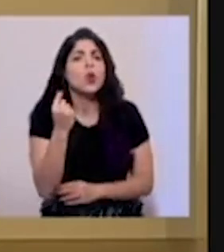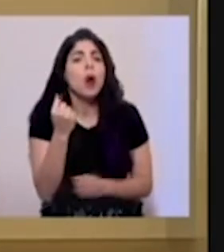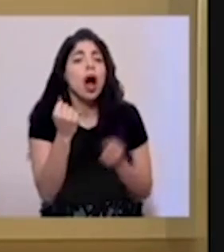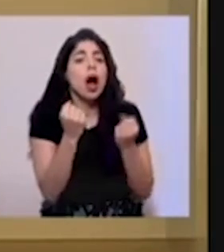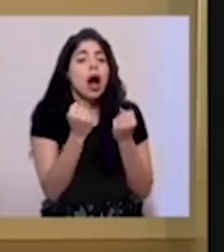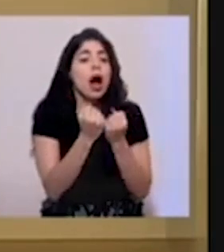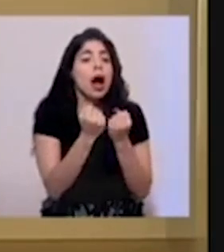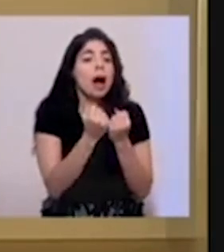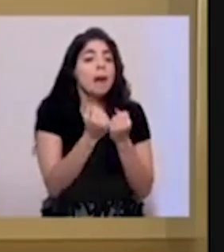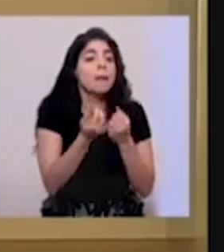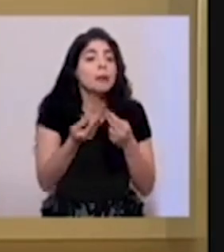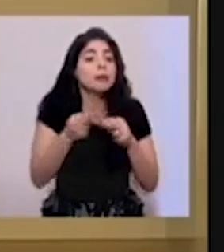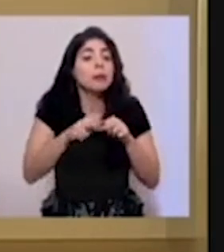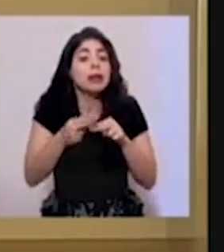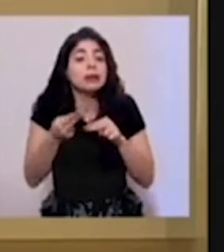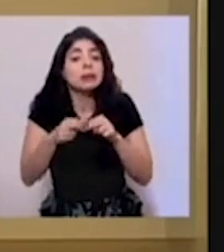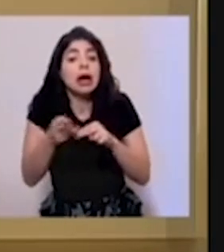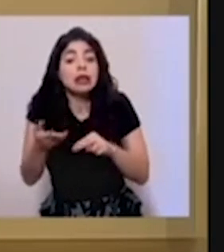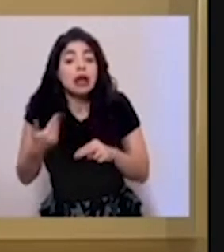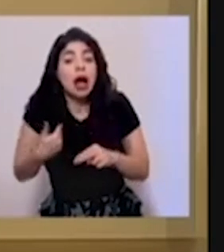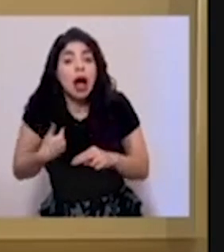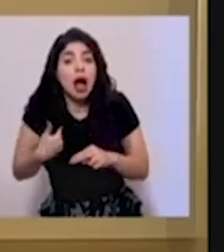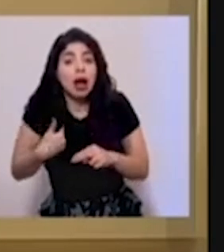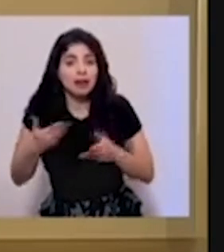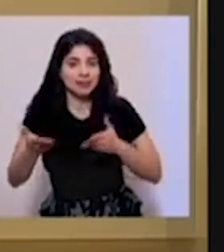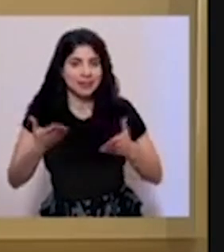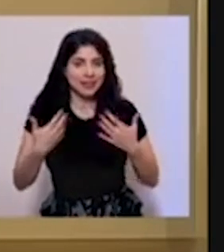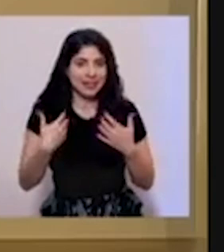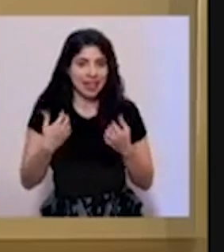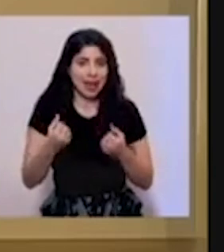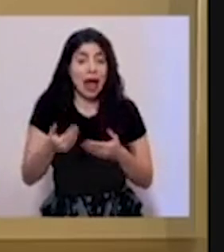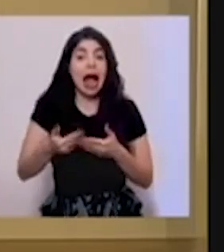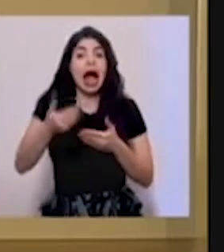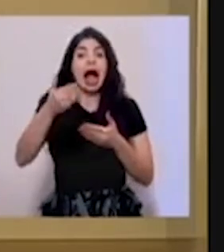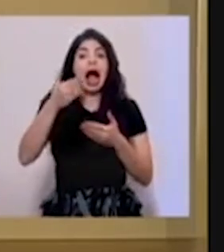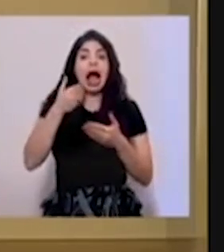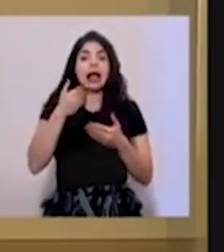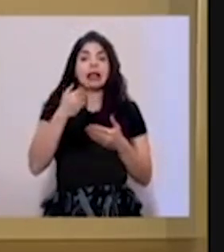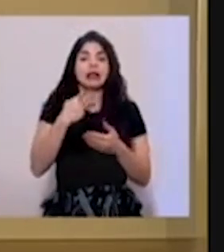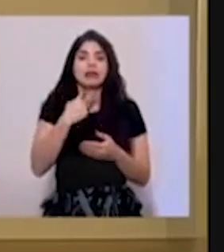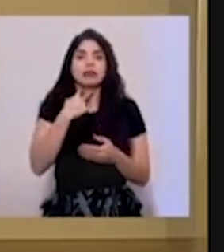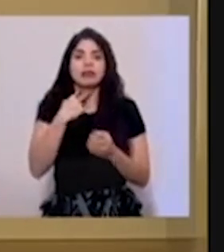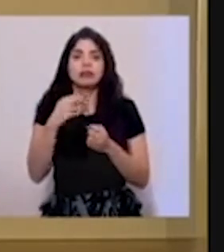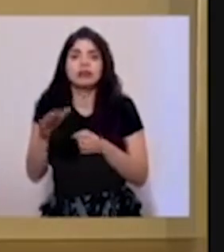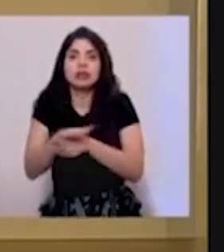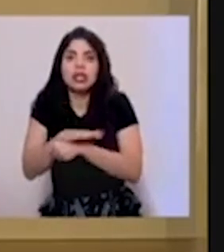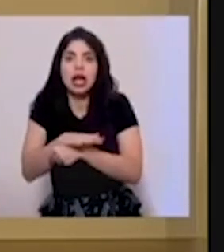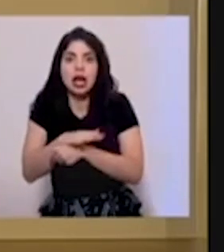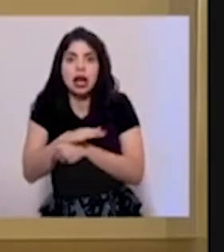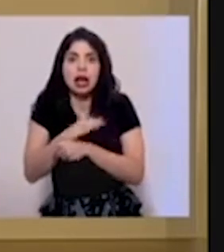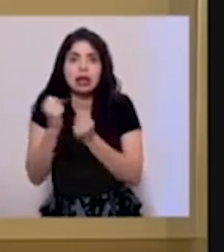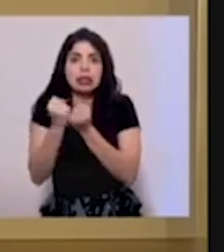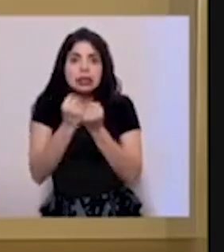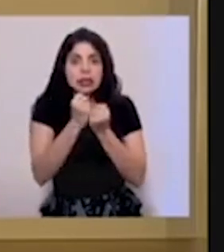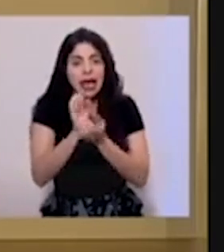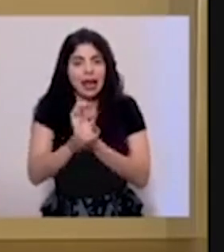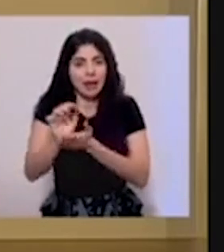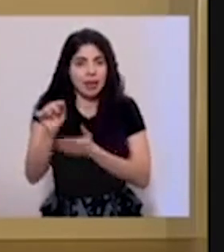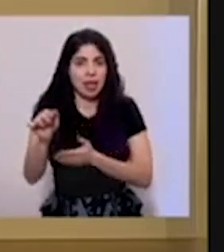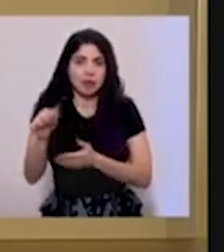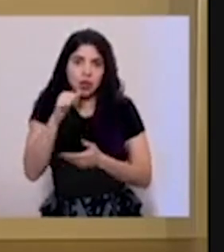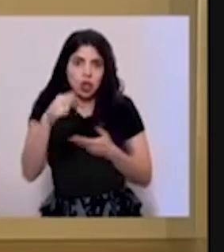instalada adicional se en los servicios de salud antes de que se saturen las camas, ¿verdad? Que es lo que no quisiéramos que